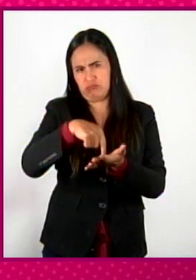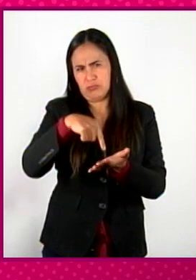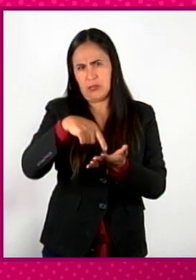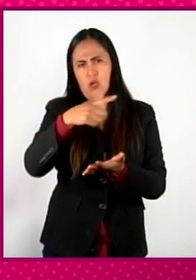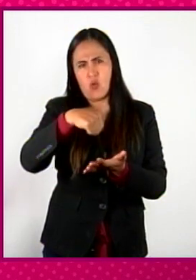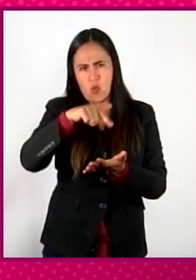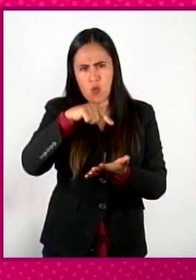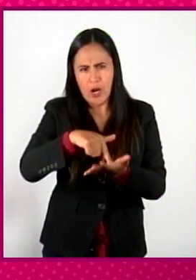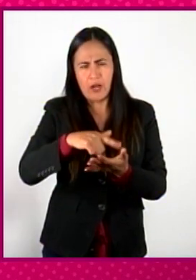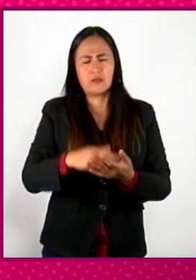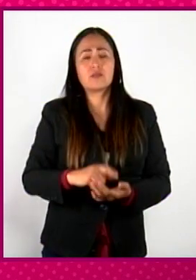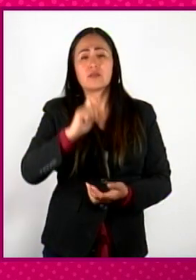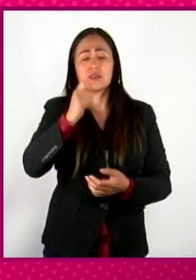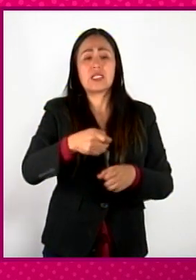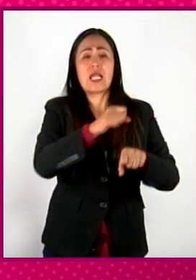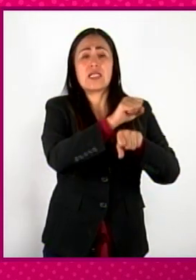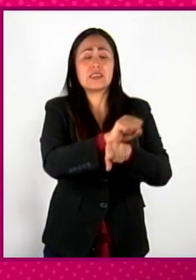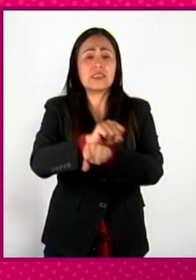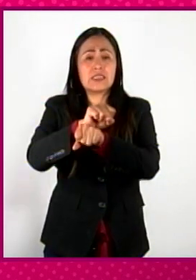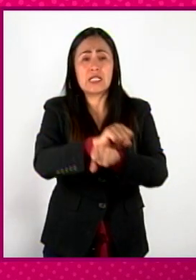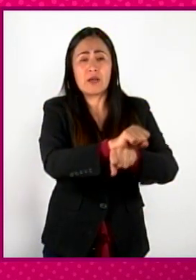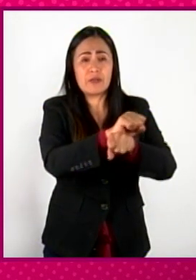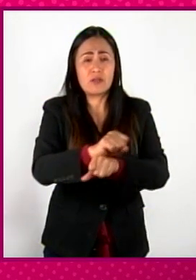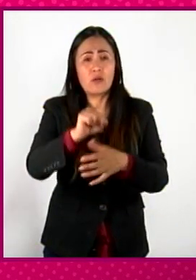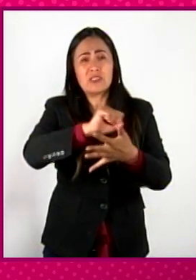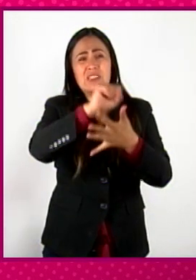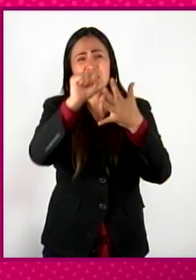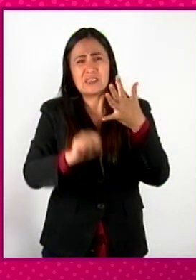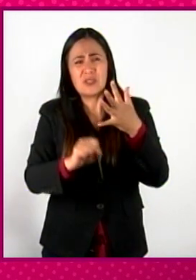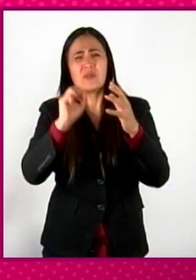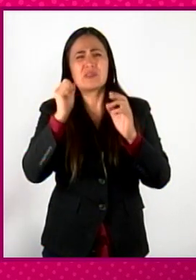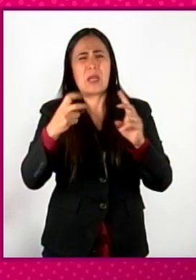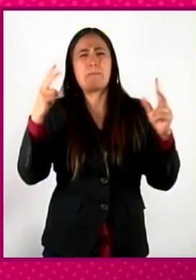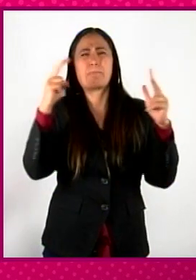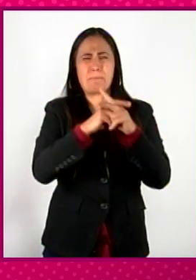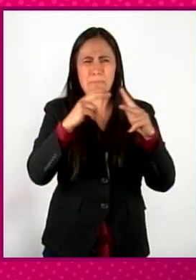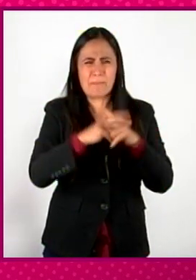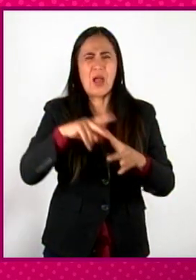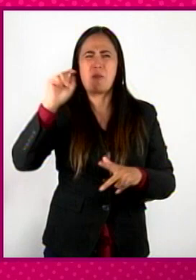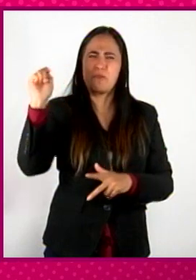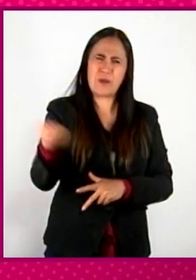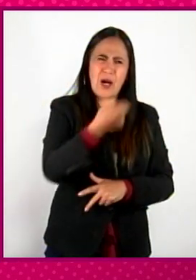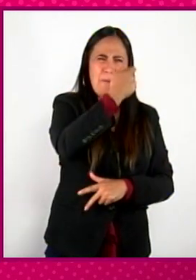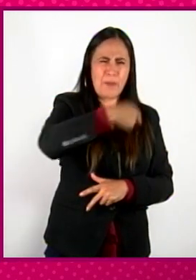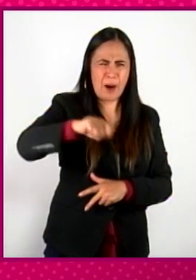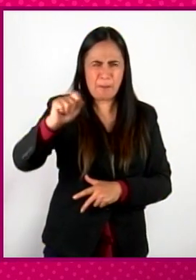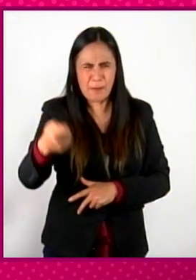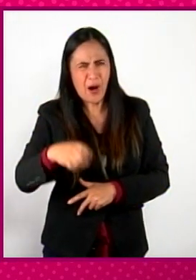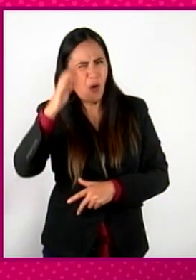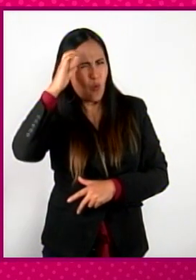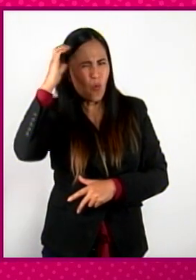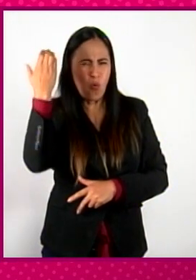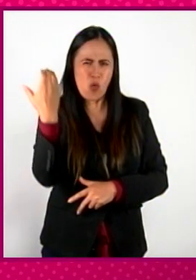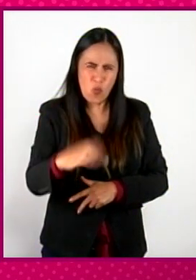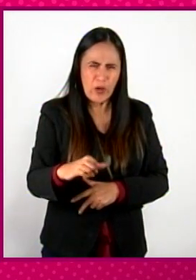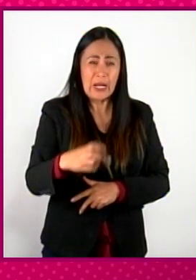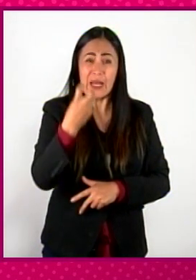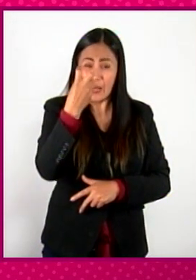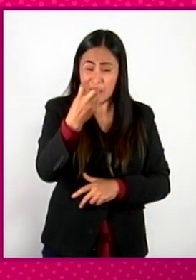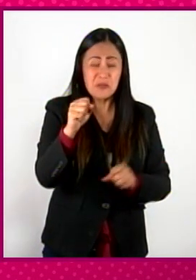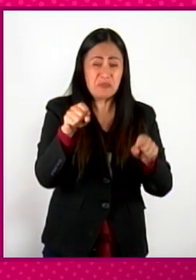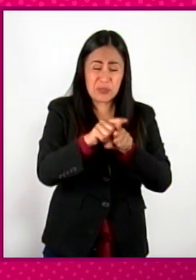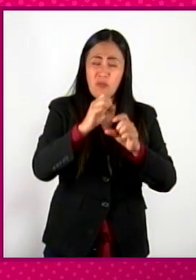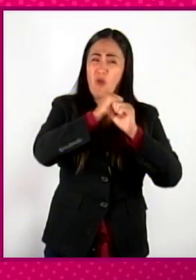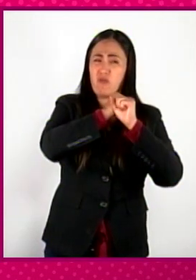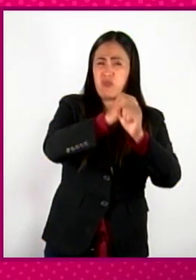de que la esclavitud es un sinónimo de violencia, de azotes, de mutilaciones y en estos azotes también había una resistencia.